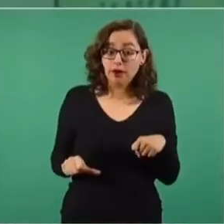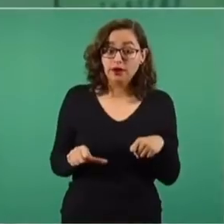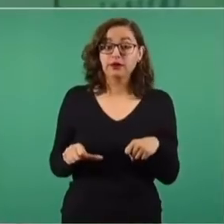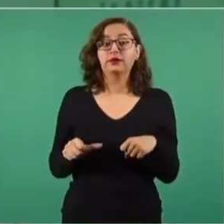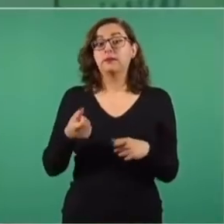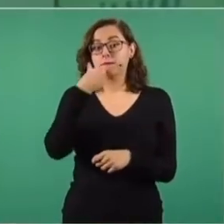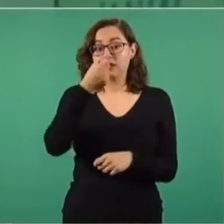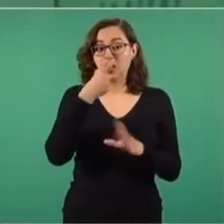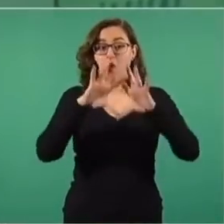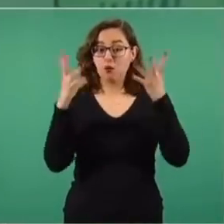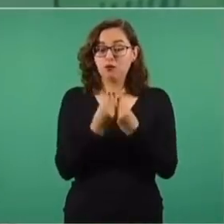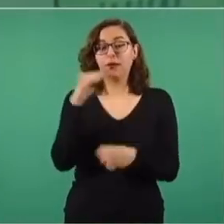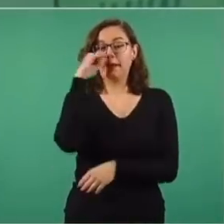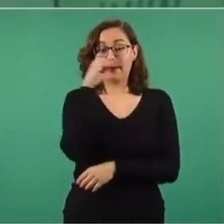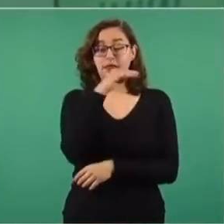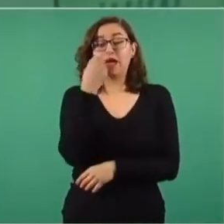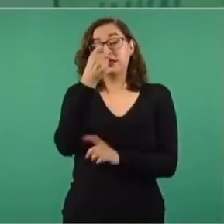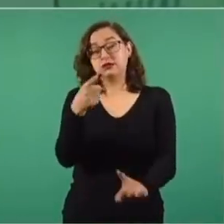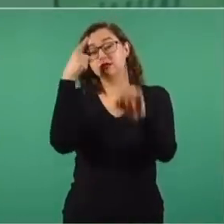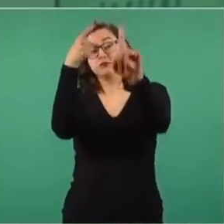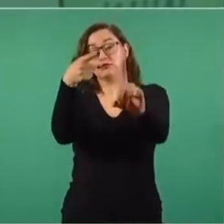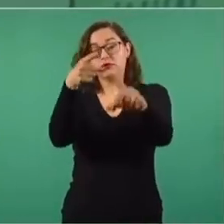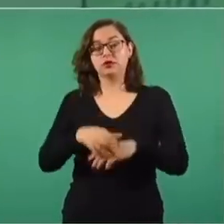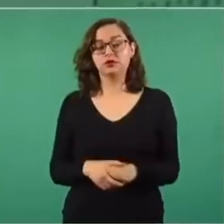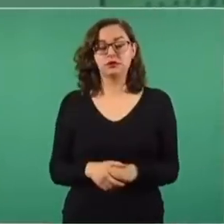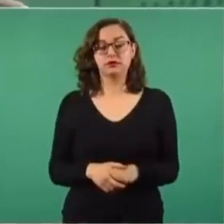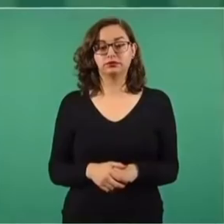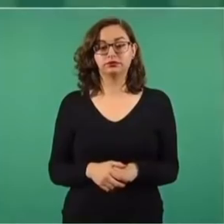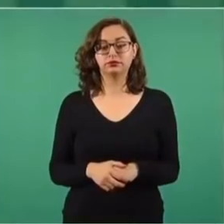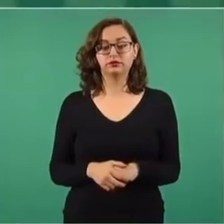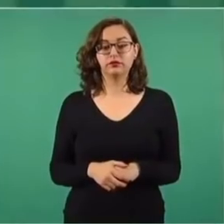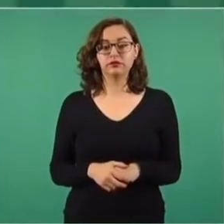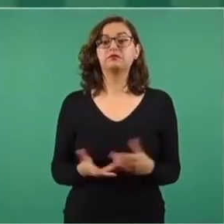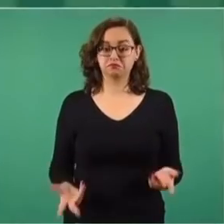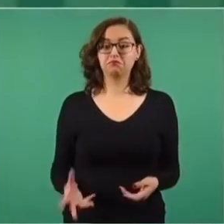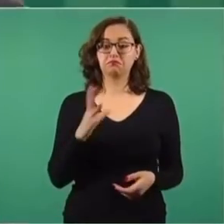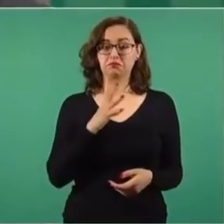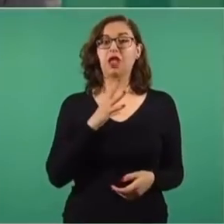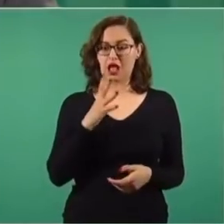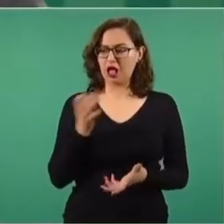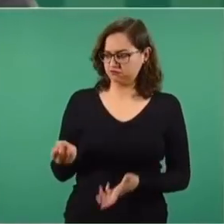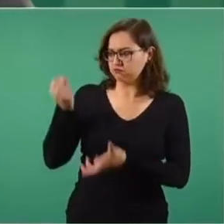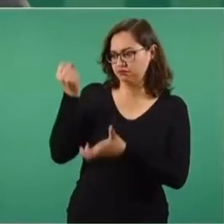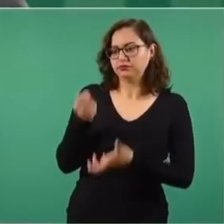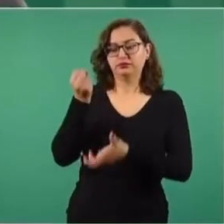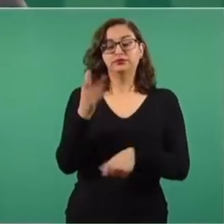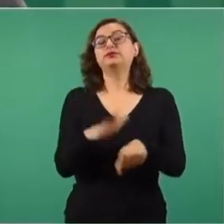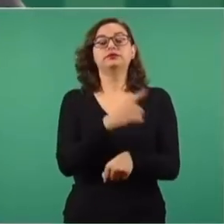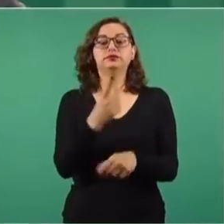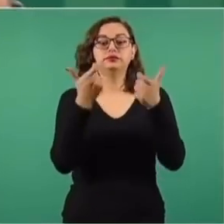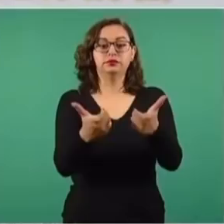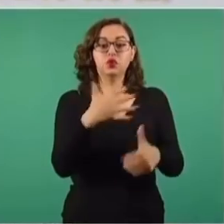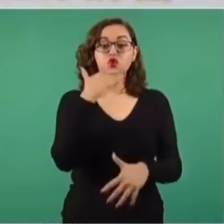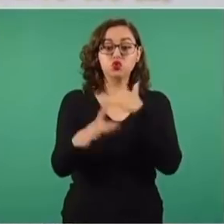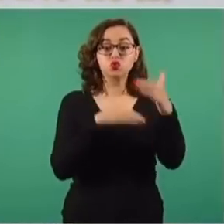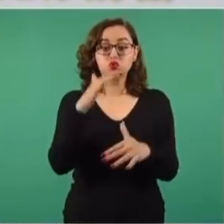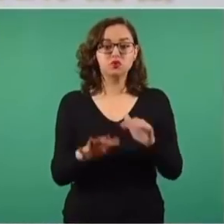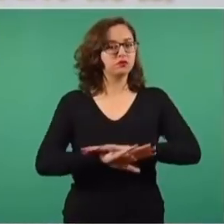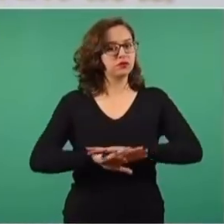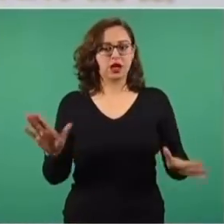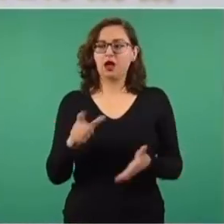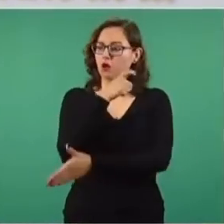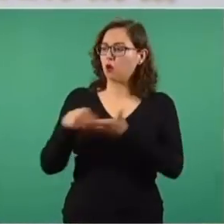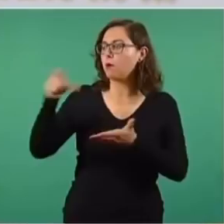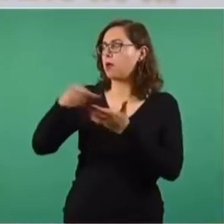y medicamentos, ese es el ideal y nos va a alcanzar, porque si ya no hay corrupción en la compra de medicamentos,